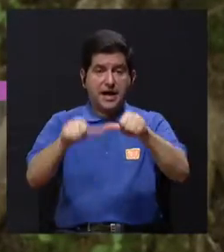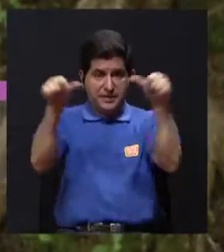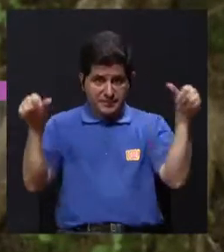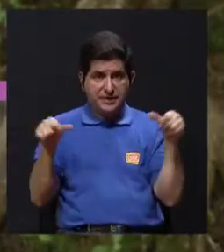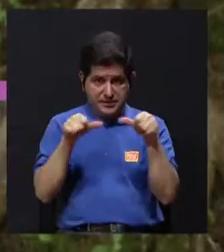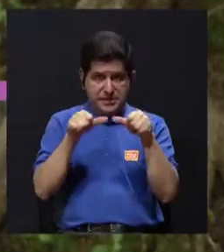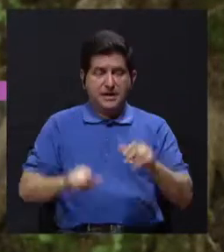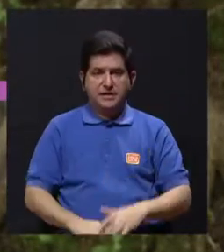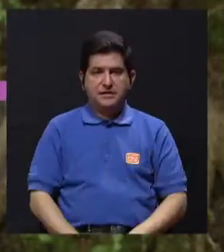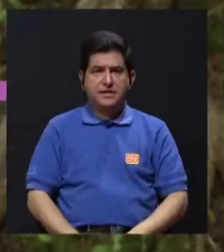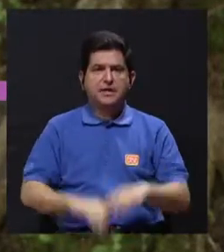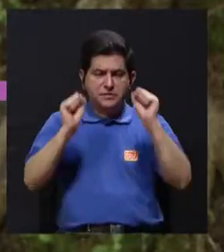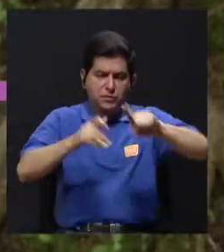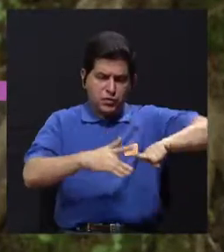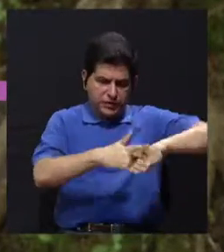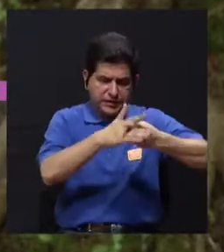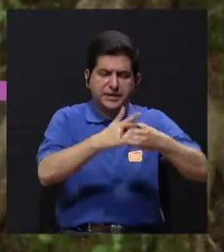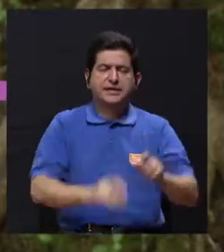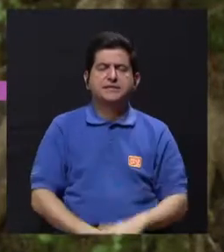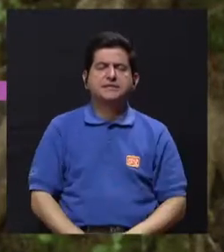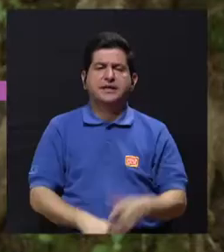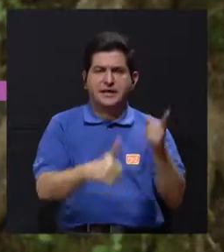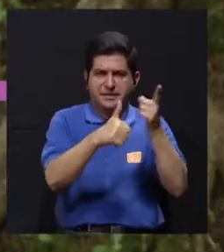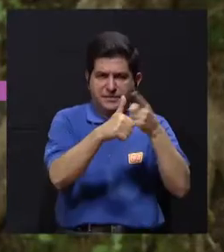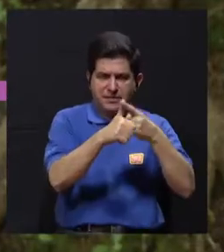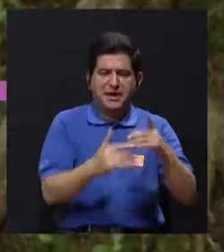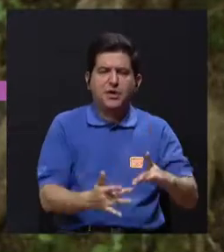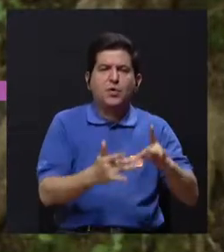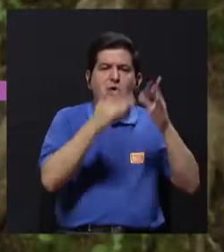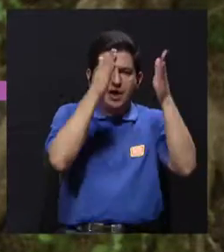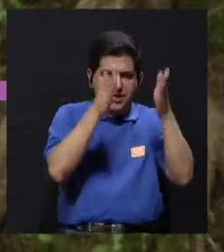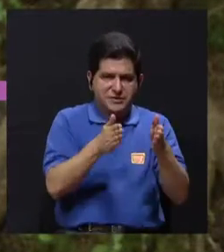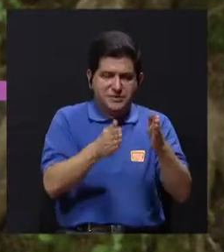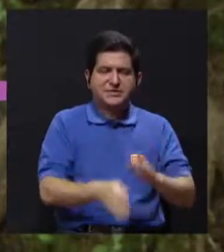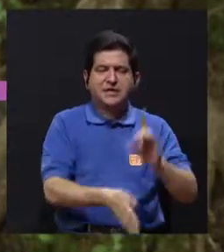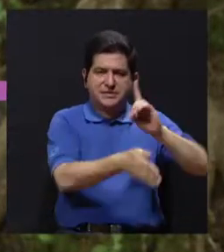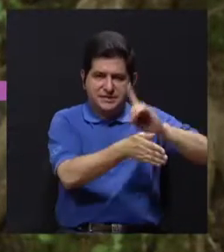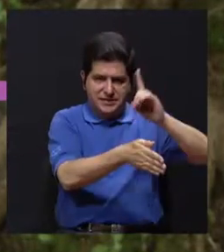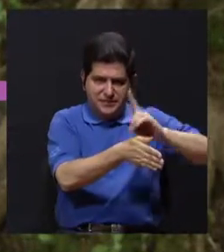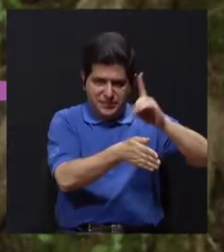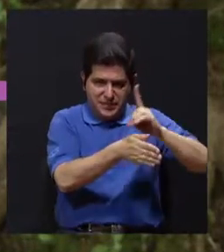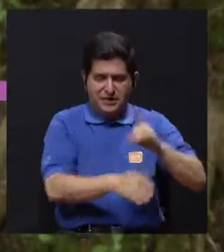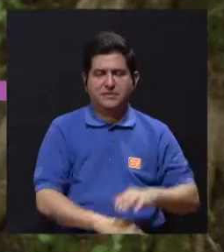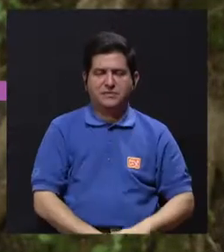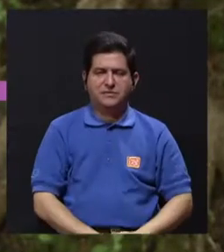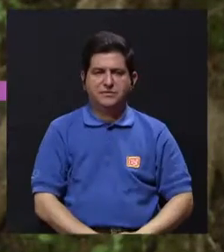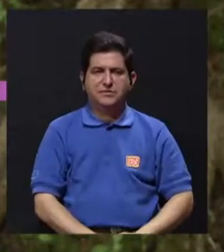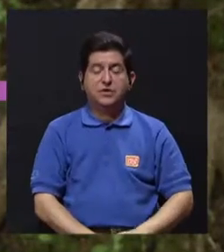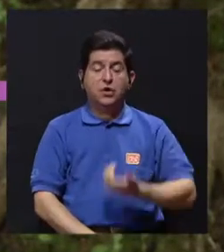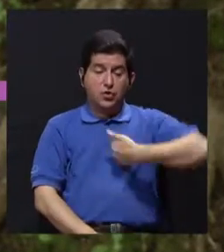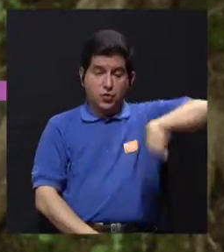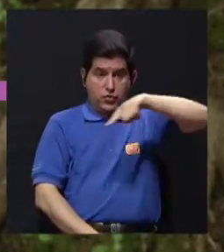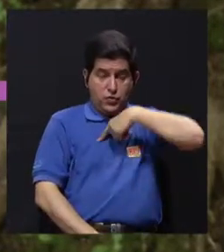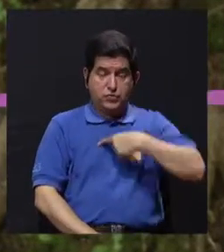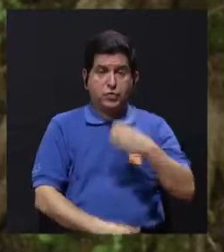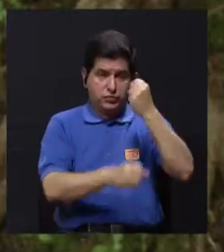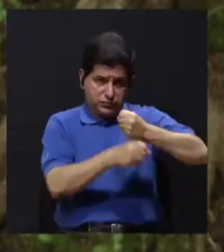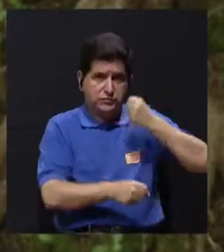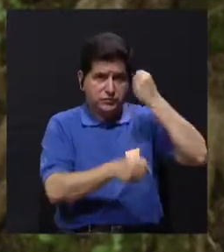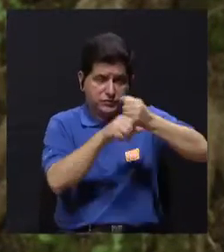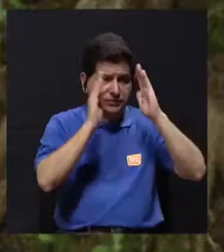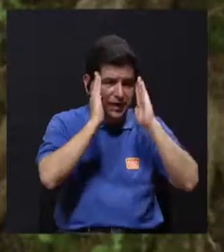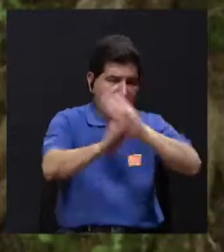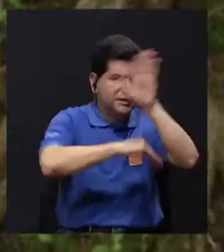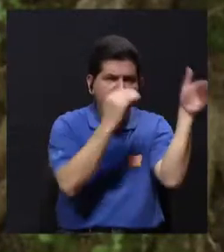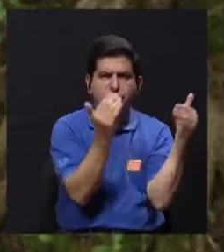mencionar cuál es la diferencia entre geriatría y gerontología para arrancar. Geriatría es la especialidad médica en la